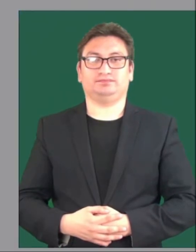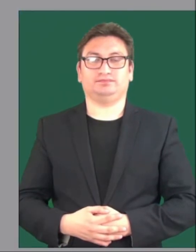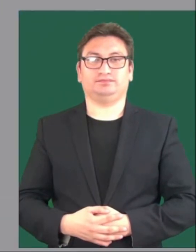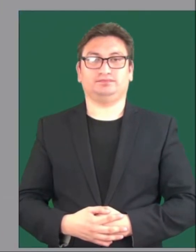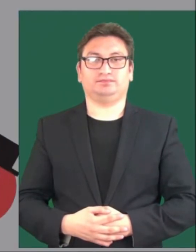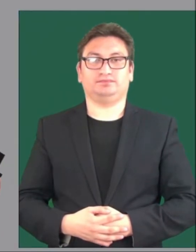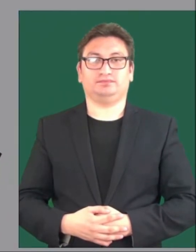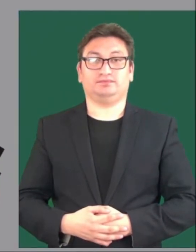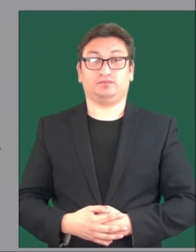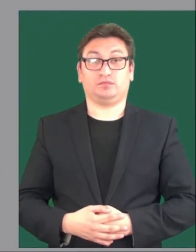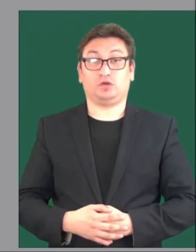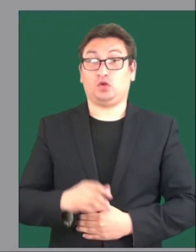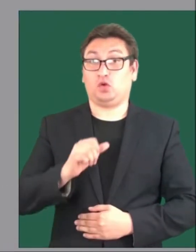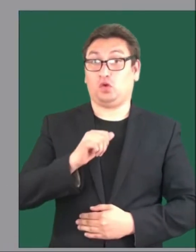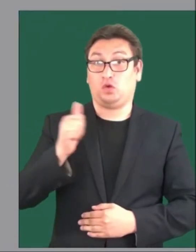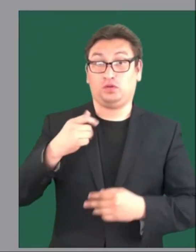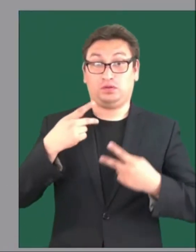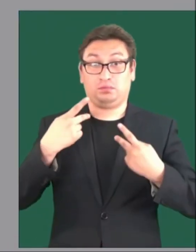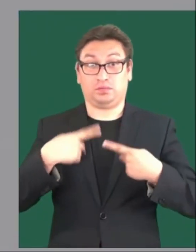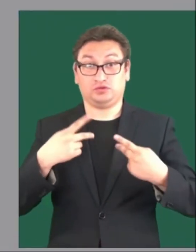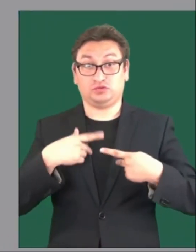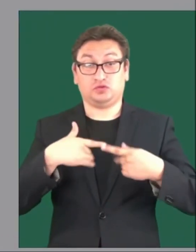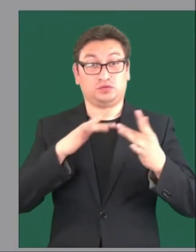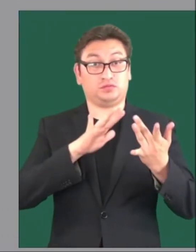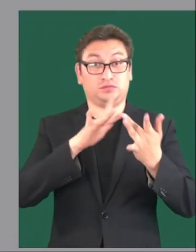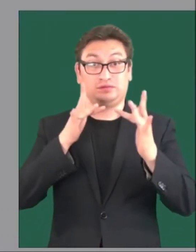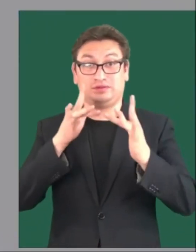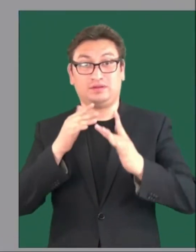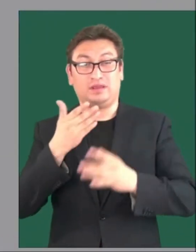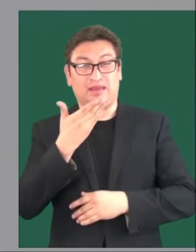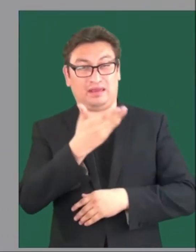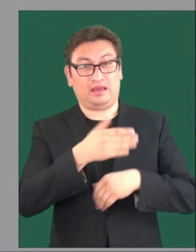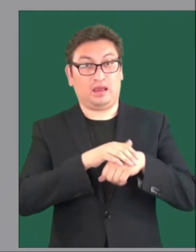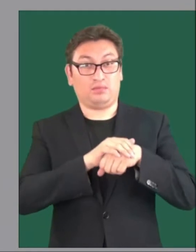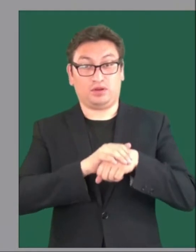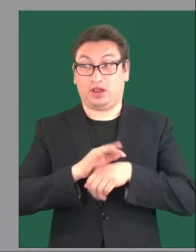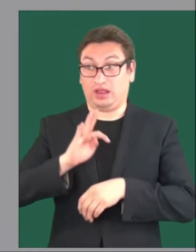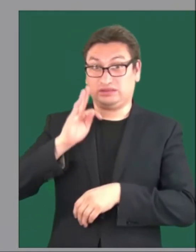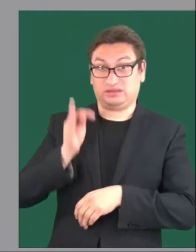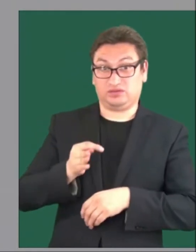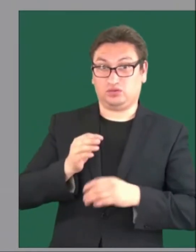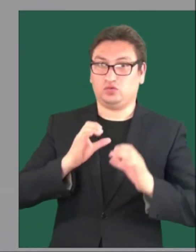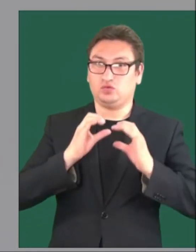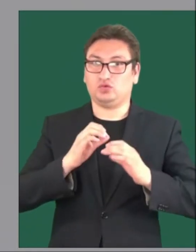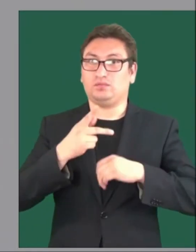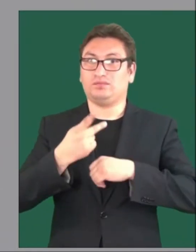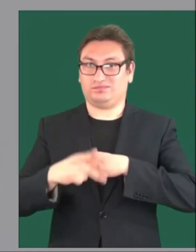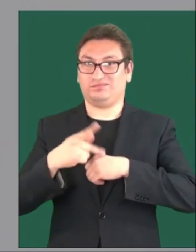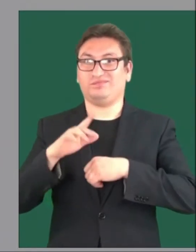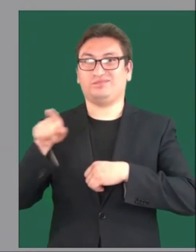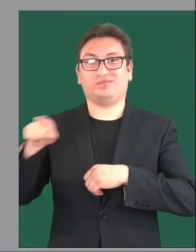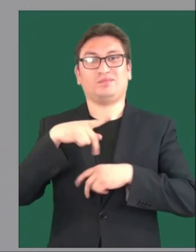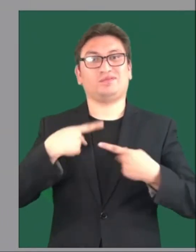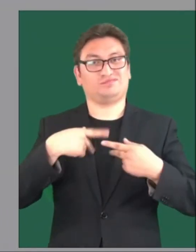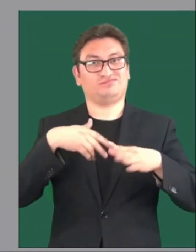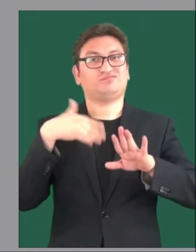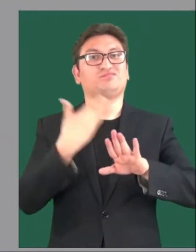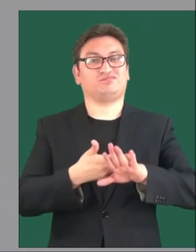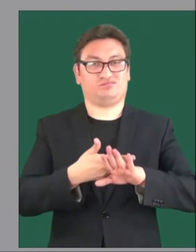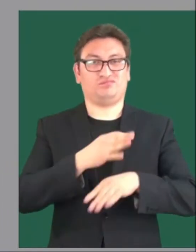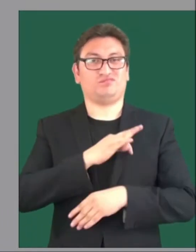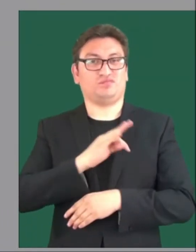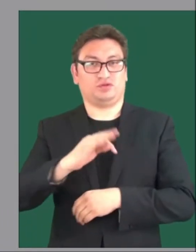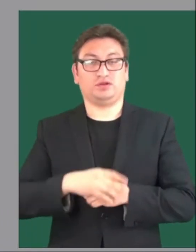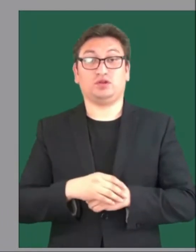Aceptar perfiles desconocidos en redes sociales. Es un factor que aumenta el riesgo de sufrir ciberataques e incluso caer en